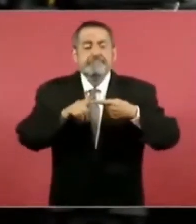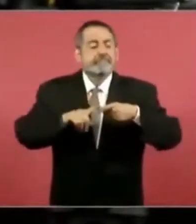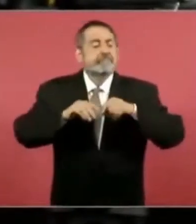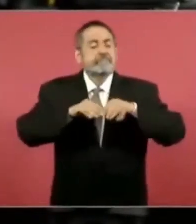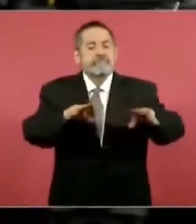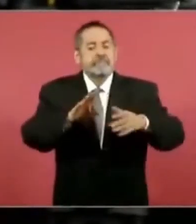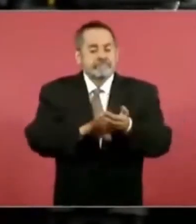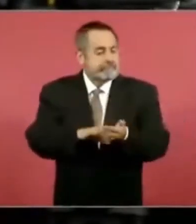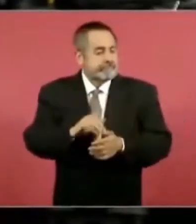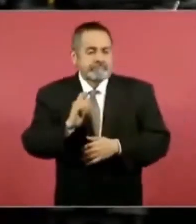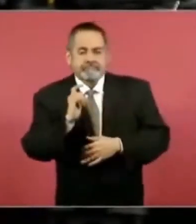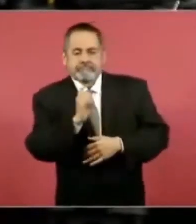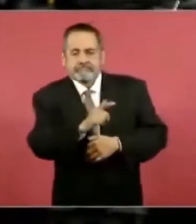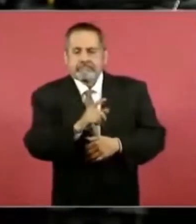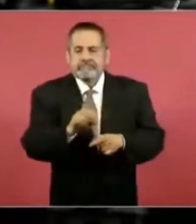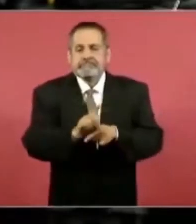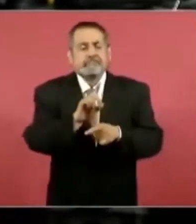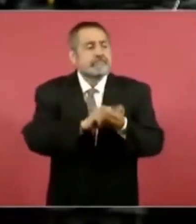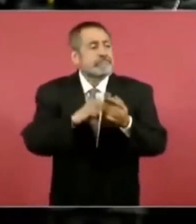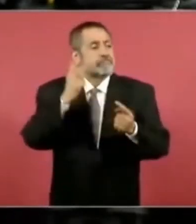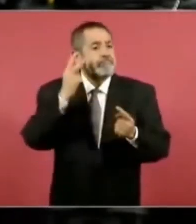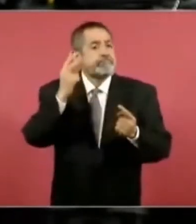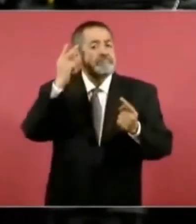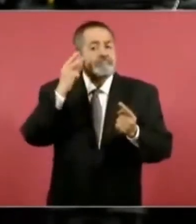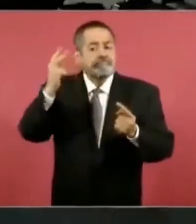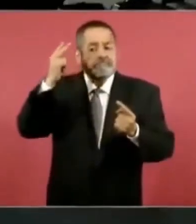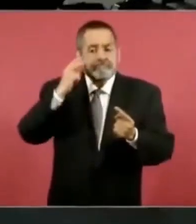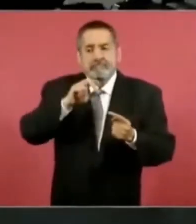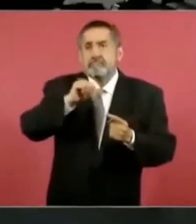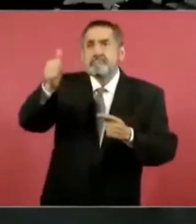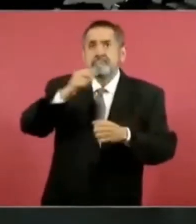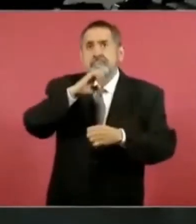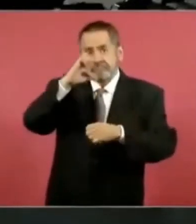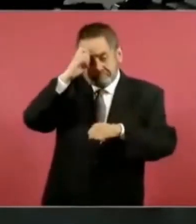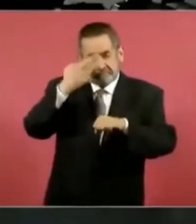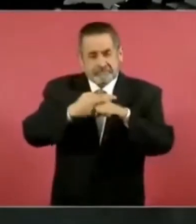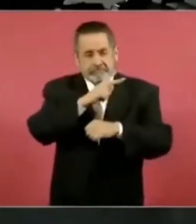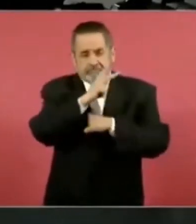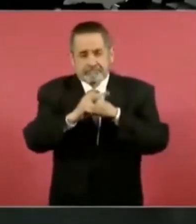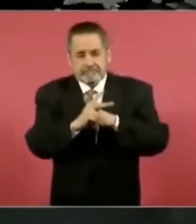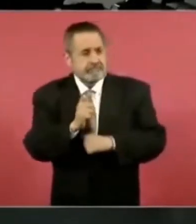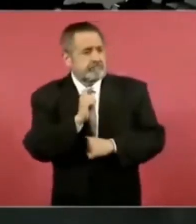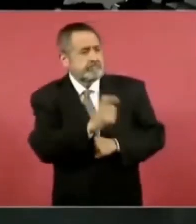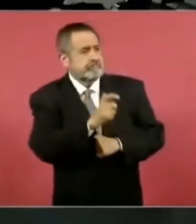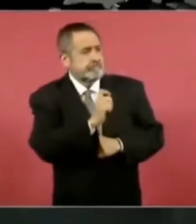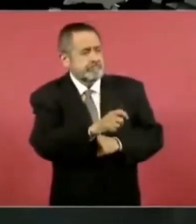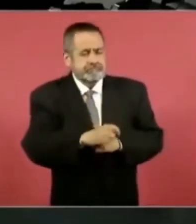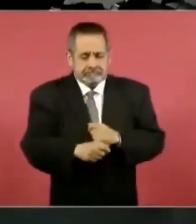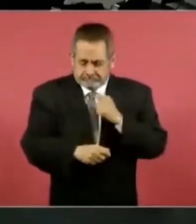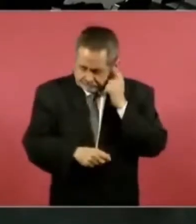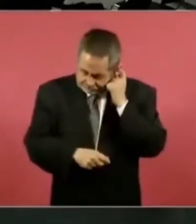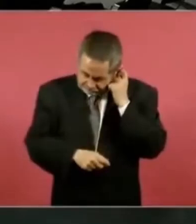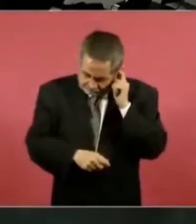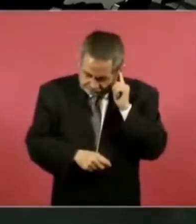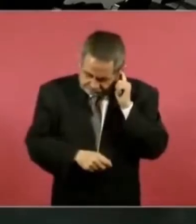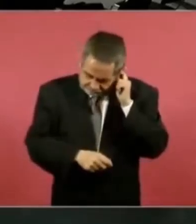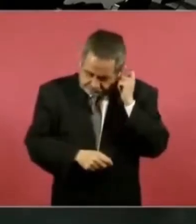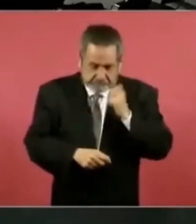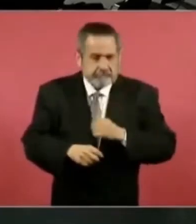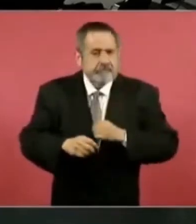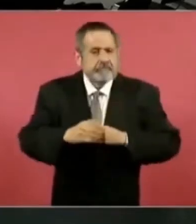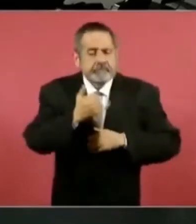han pagado desde los viajes al extranjero y particularmente nos llama la atención que se hayan